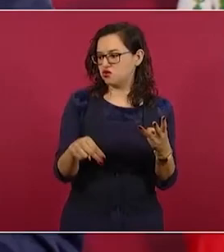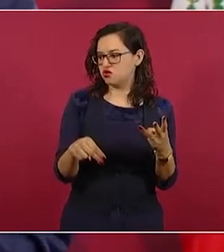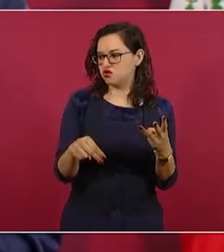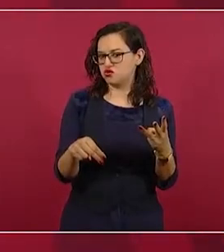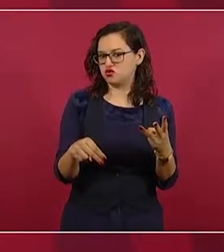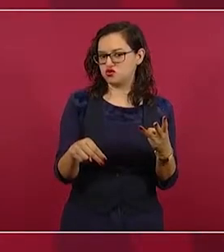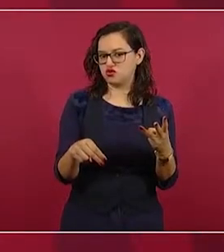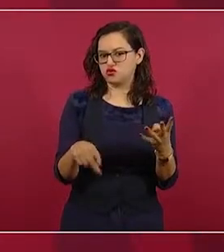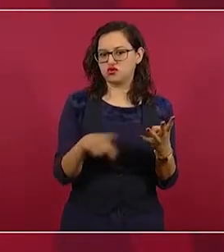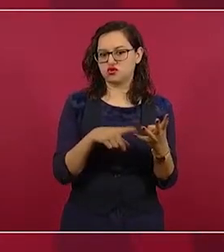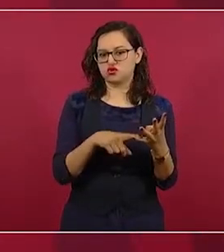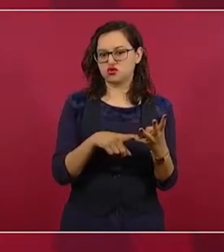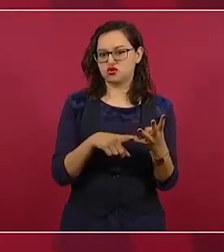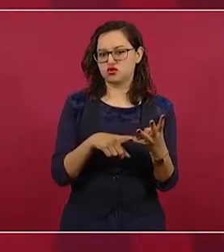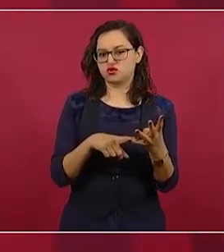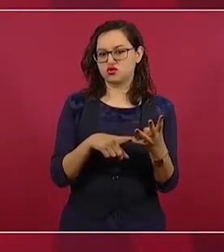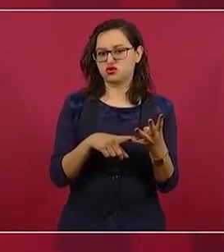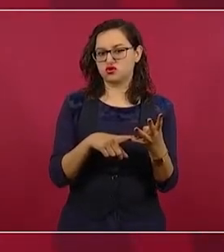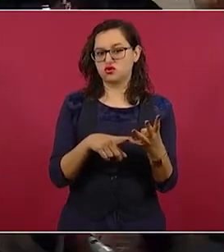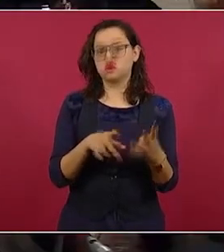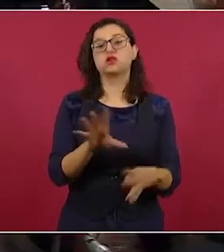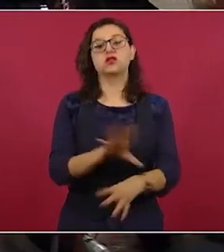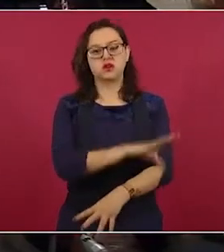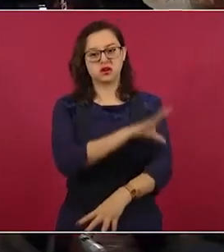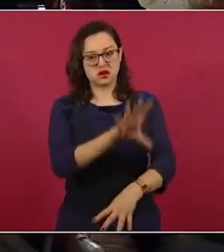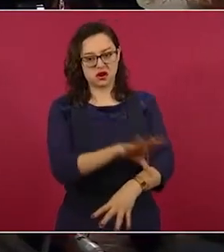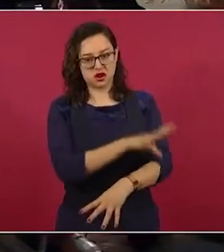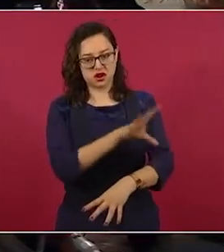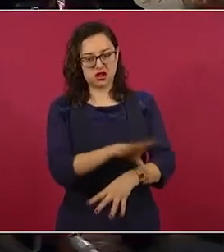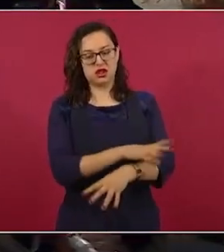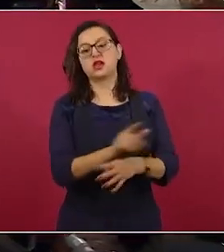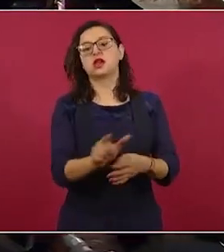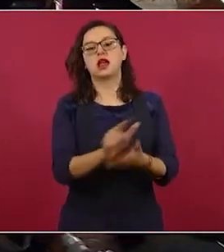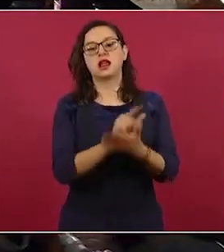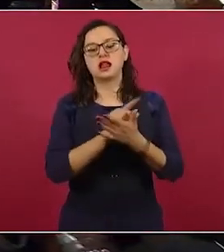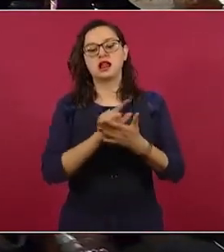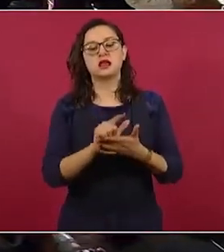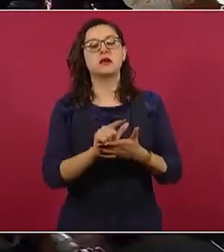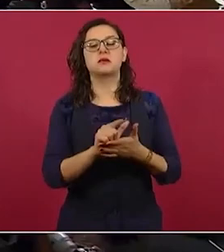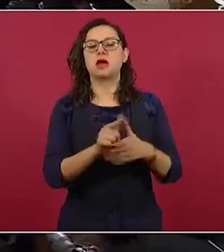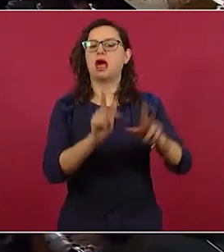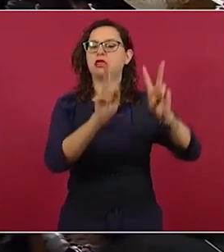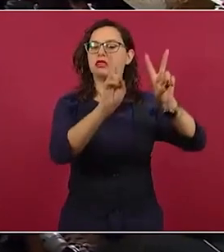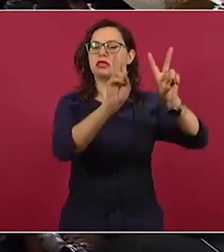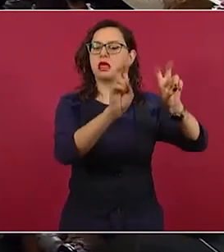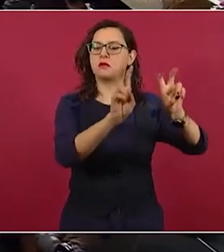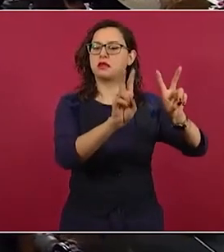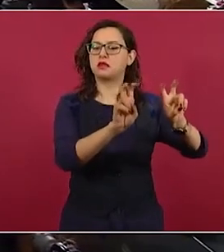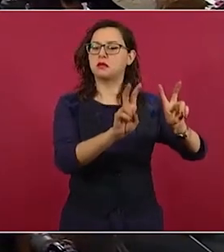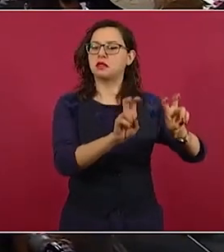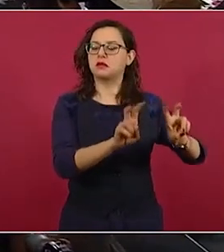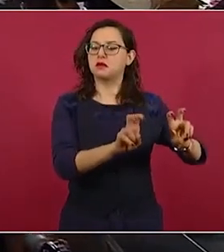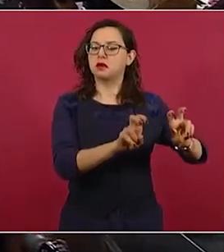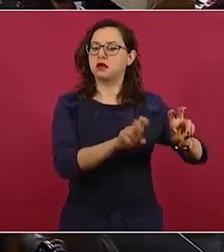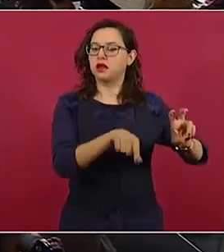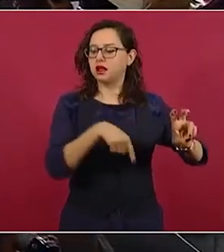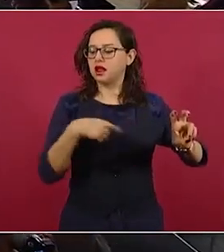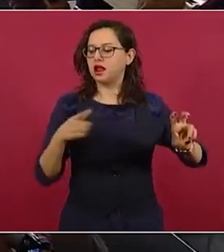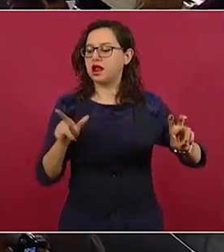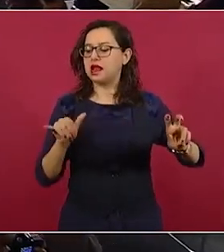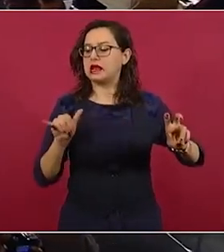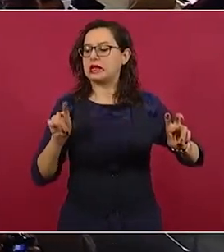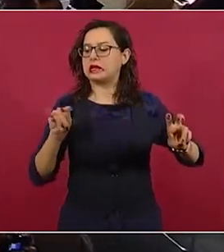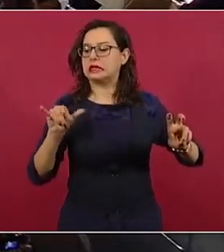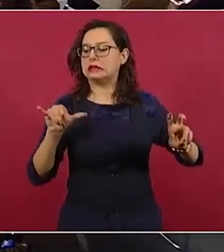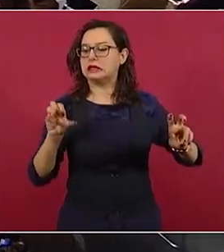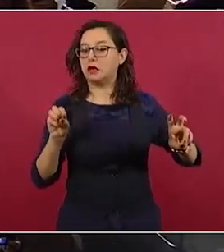Energías limpias. ¿Eh? Energías limpias. Energías limpias. Sí. Litio, nada,